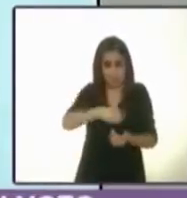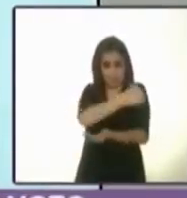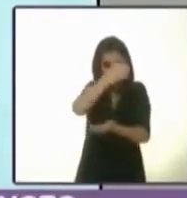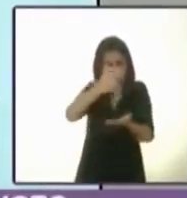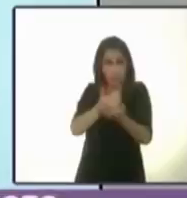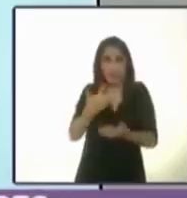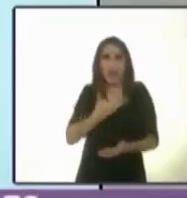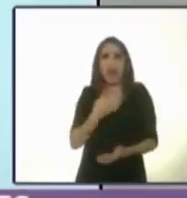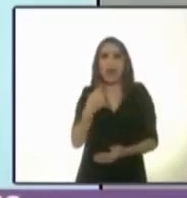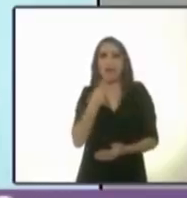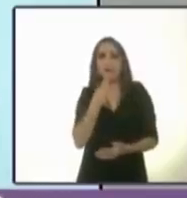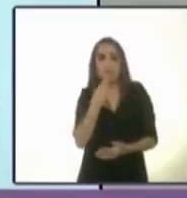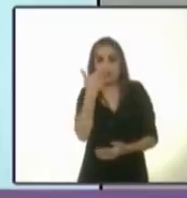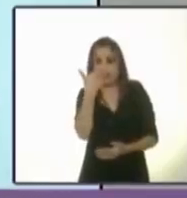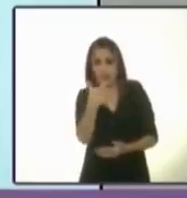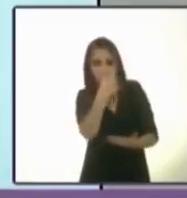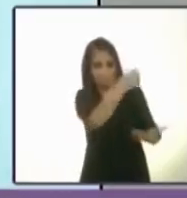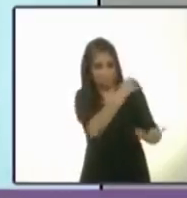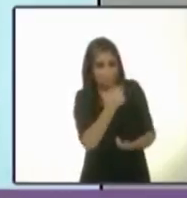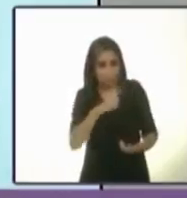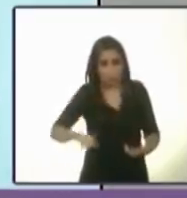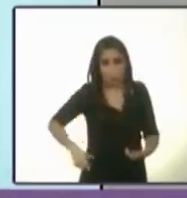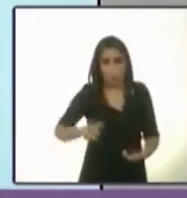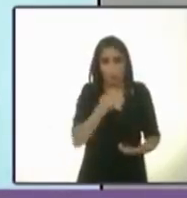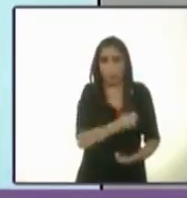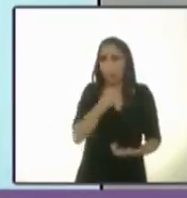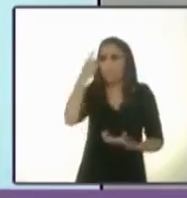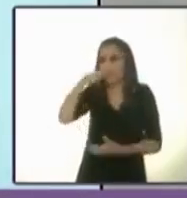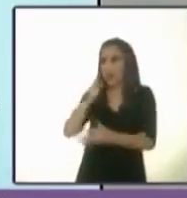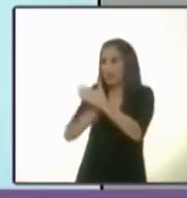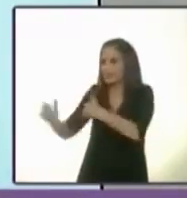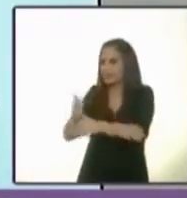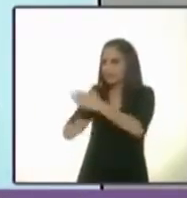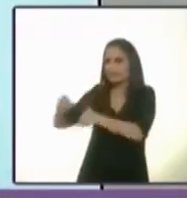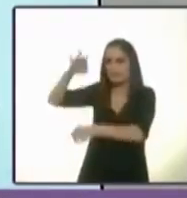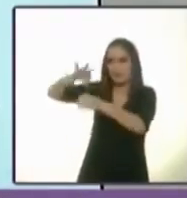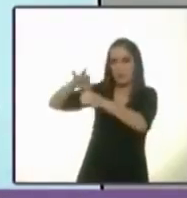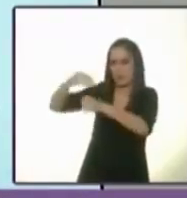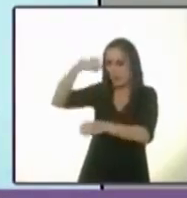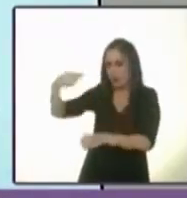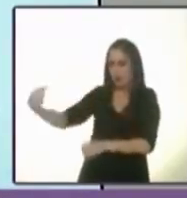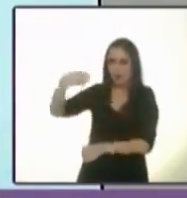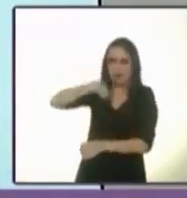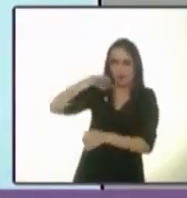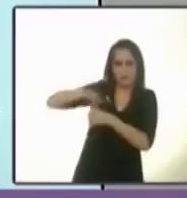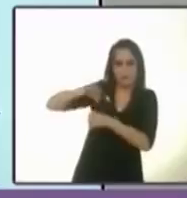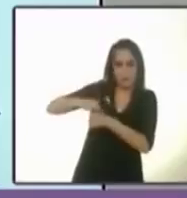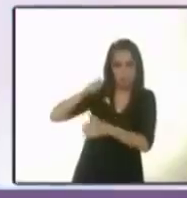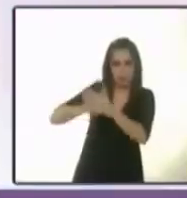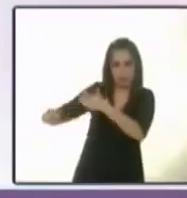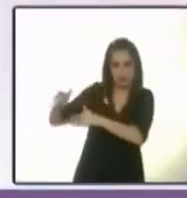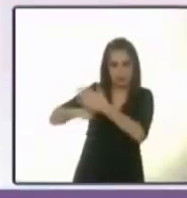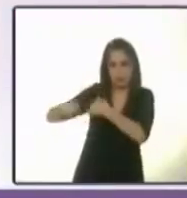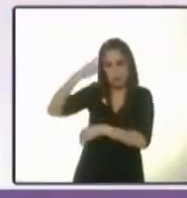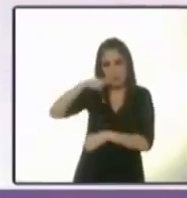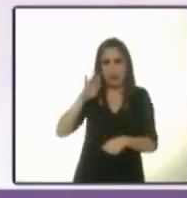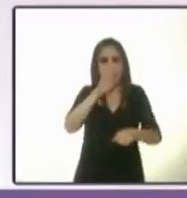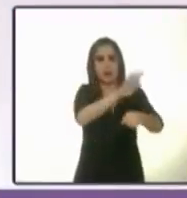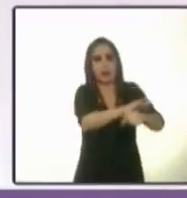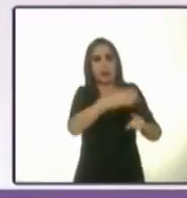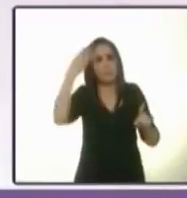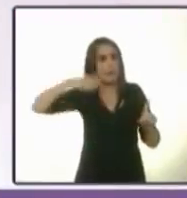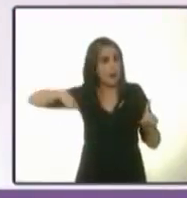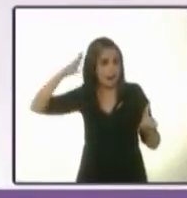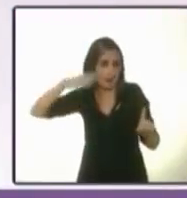utilizando los recursos públicos para la compra del voto en la actual elección. Compra del voto a favor de Alejandra